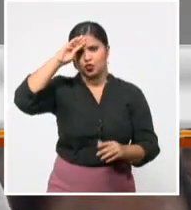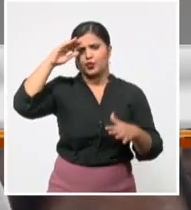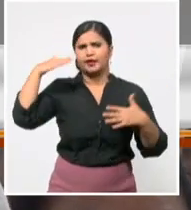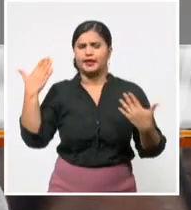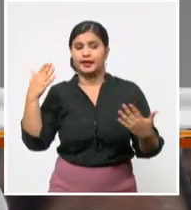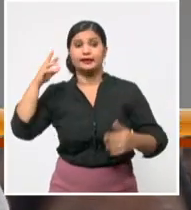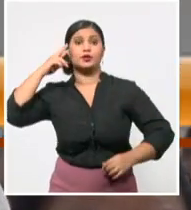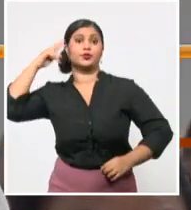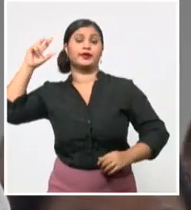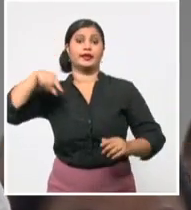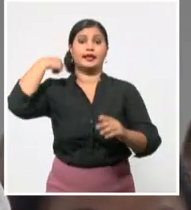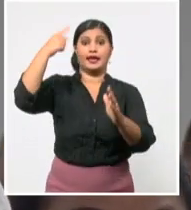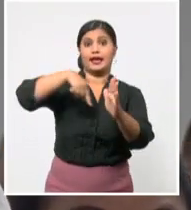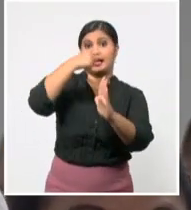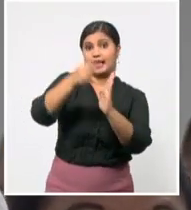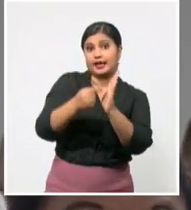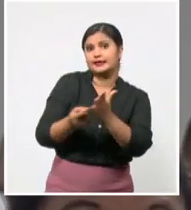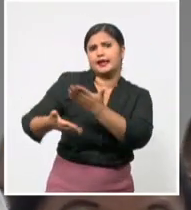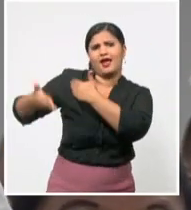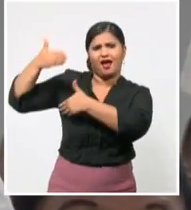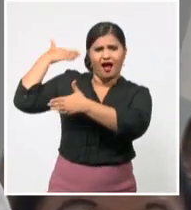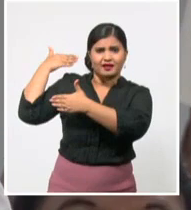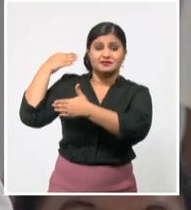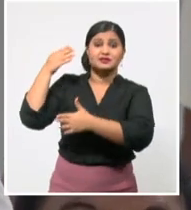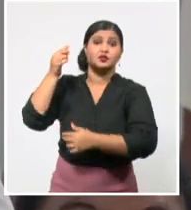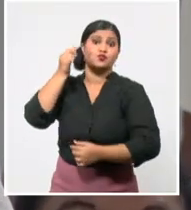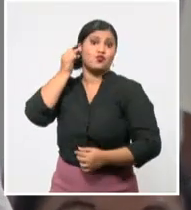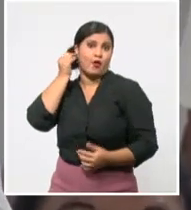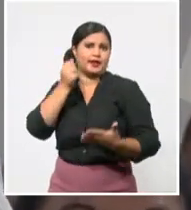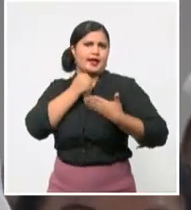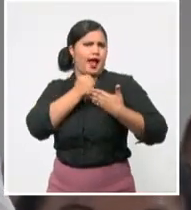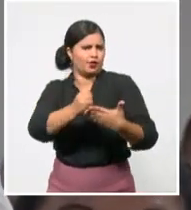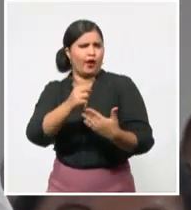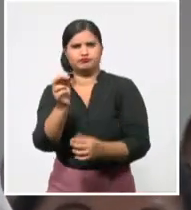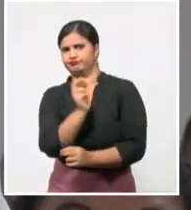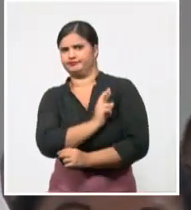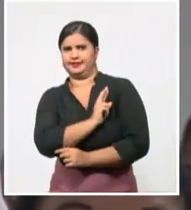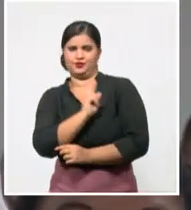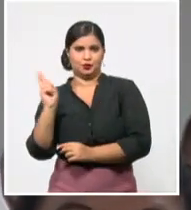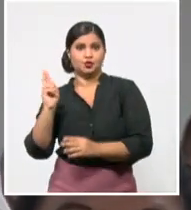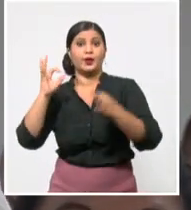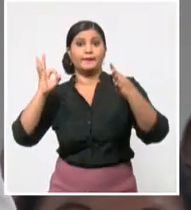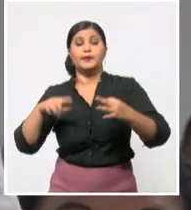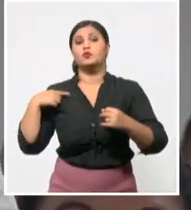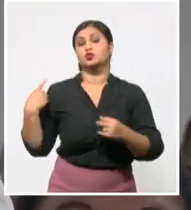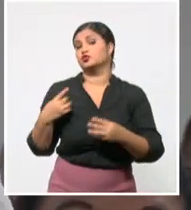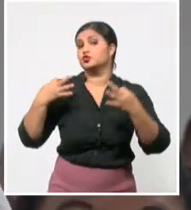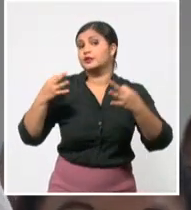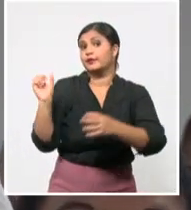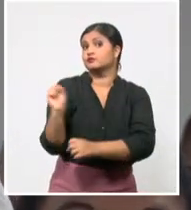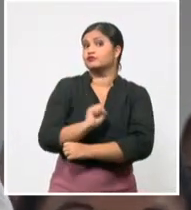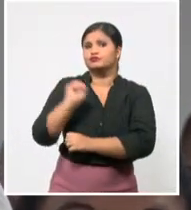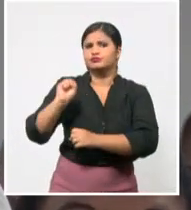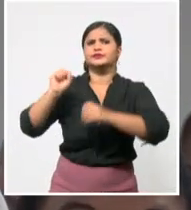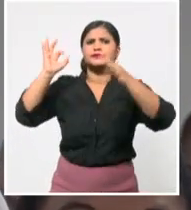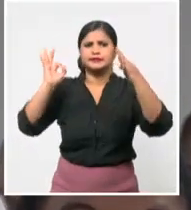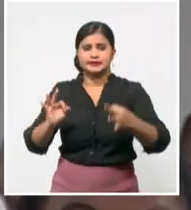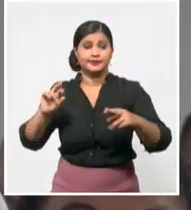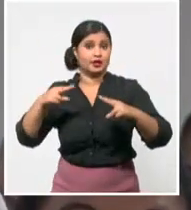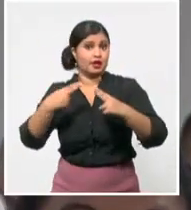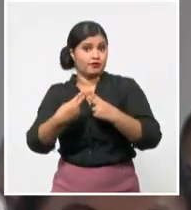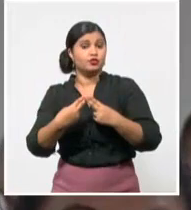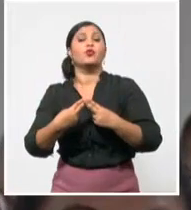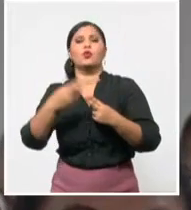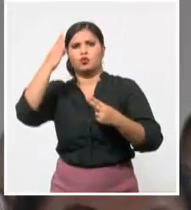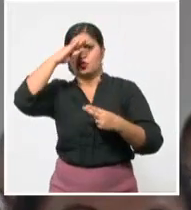Granjales. Y es por esto que nosotros somos victoriosos en todos los eventos en que nos encontramos y en cualquier parte del mundo donde se